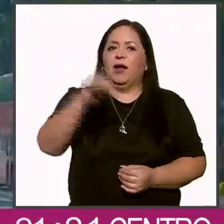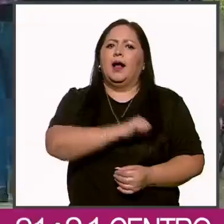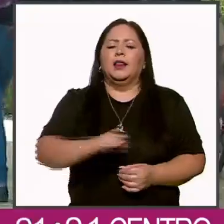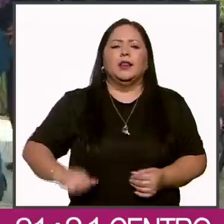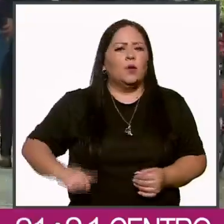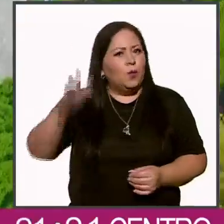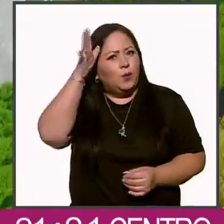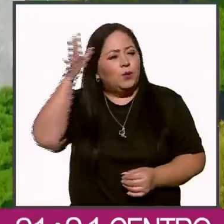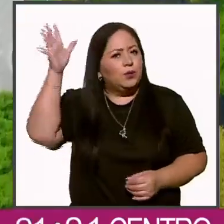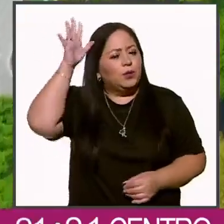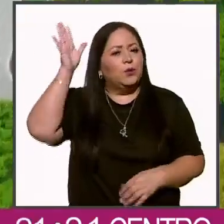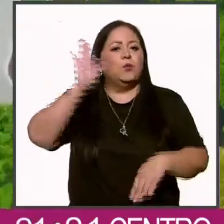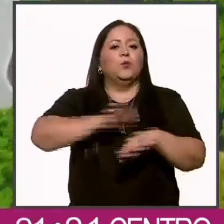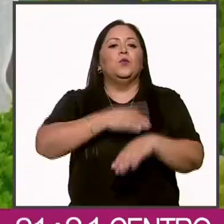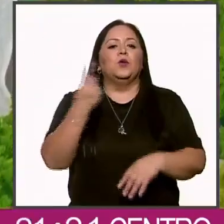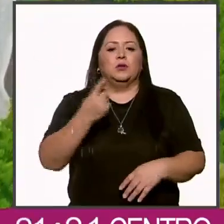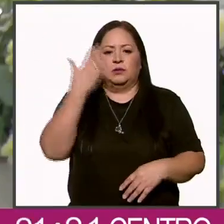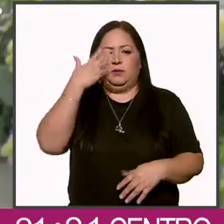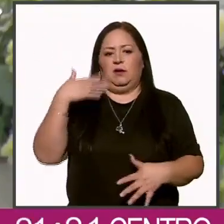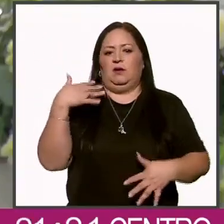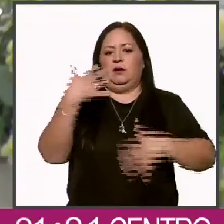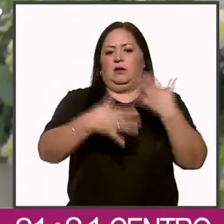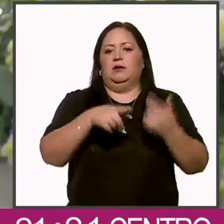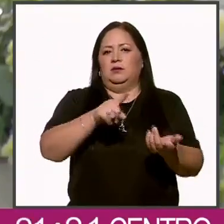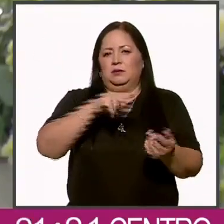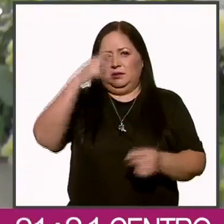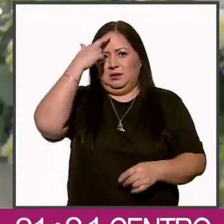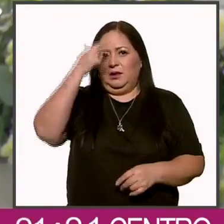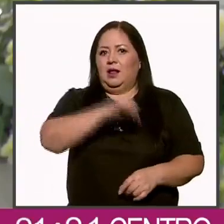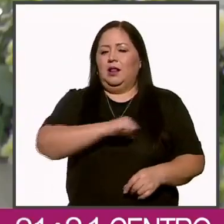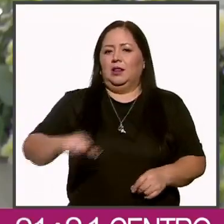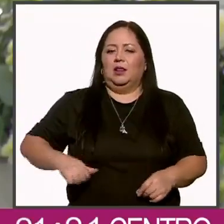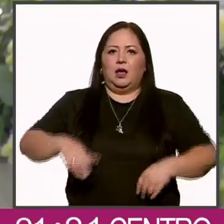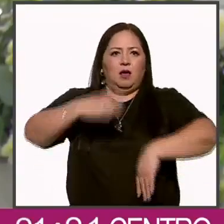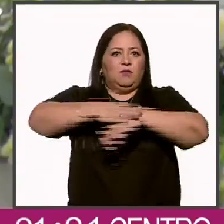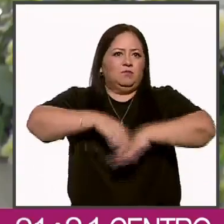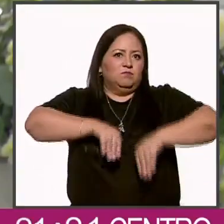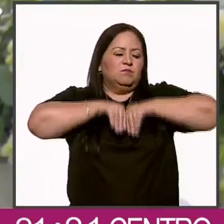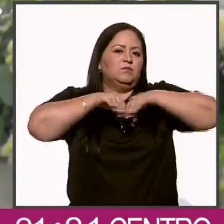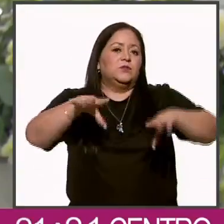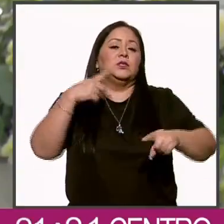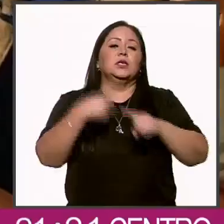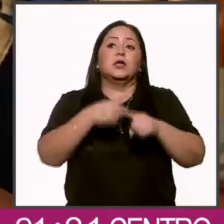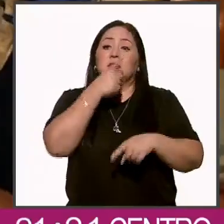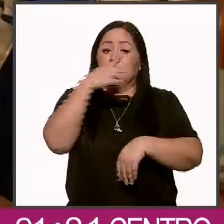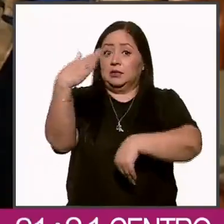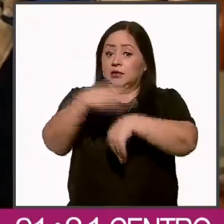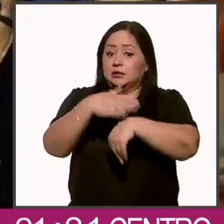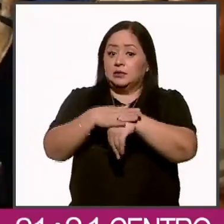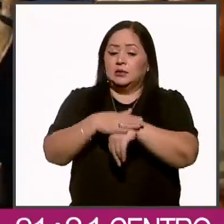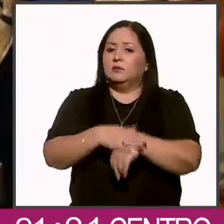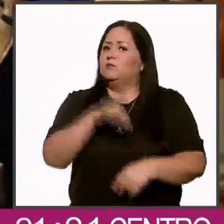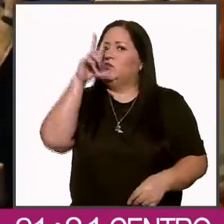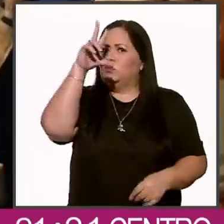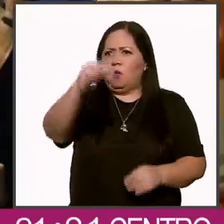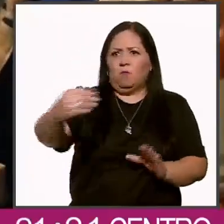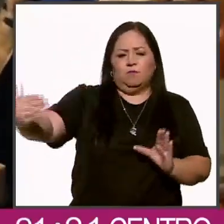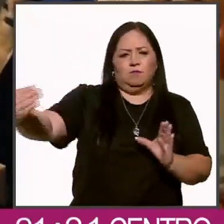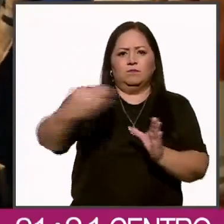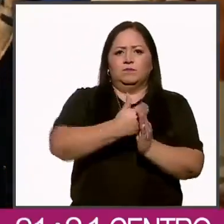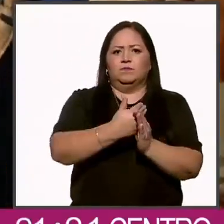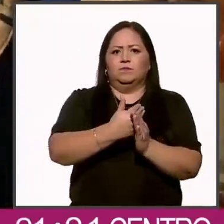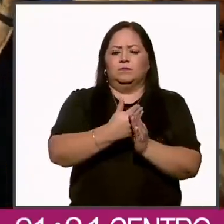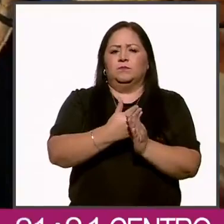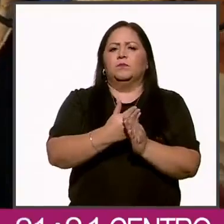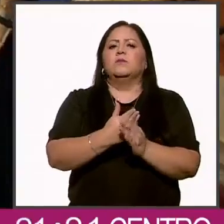Cuauhtémoc por la incitación de violencia que lanzó la alcaldesa Sandra Cuevas, quien advirtió que impedirá actos